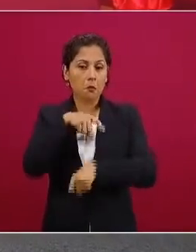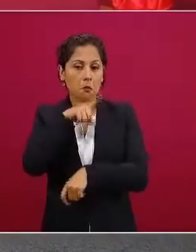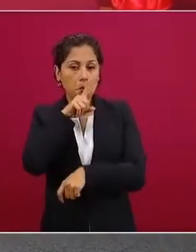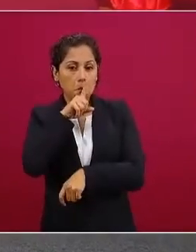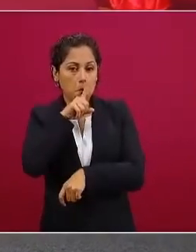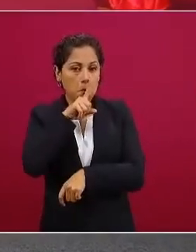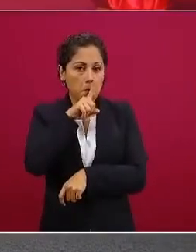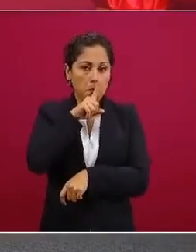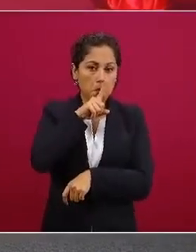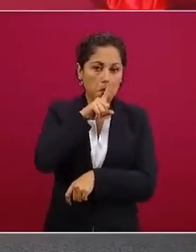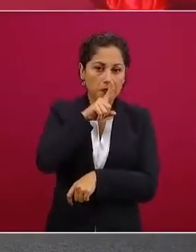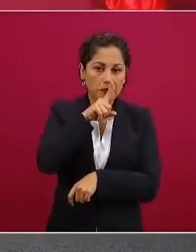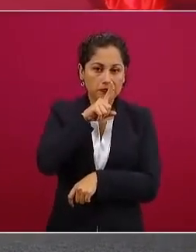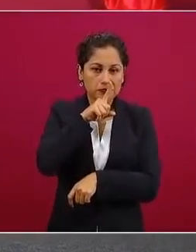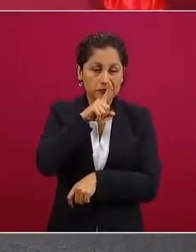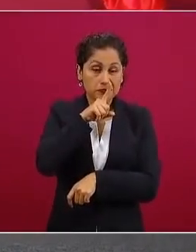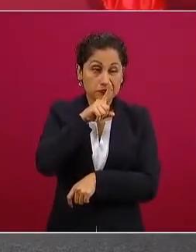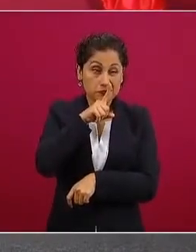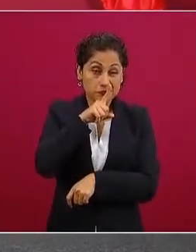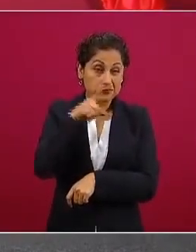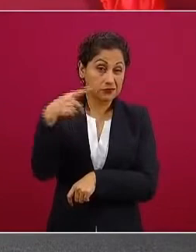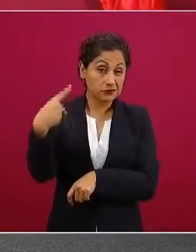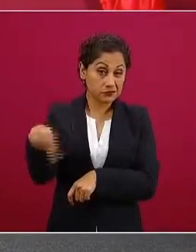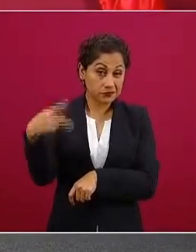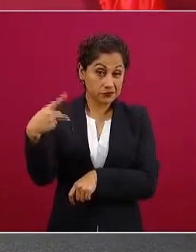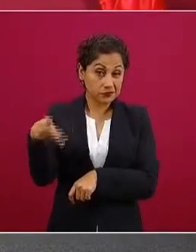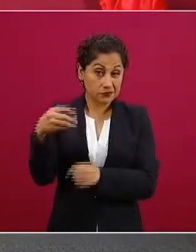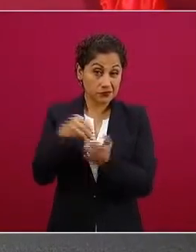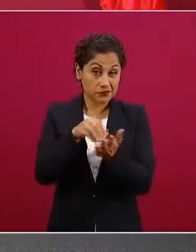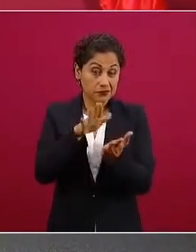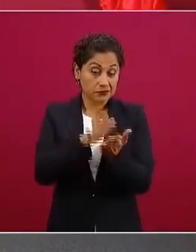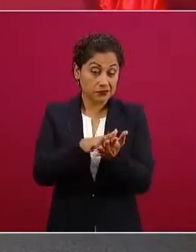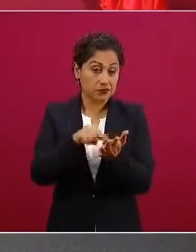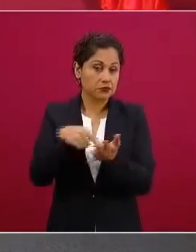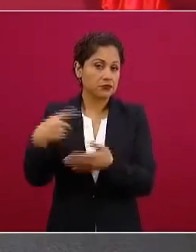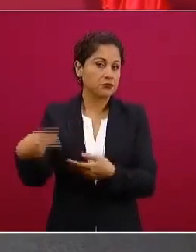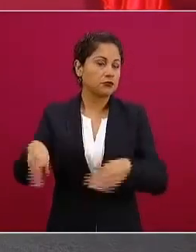en los editoriales puro conservador